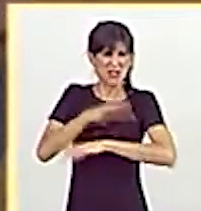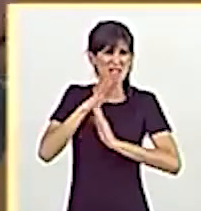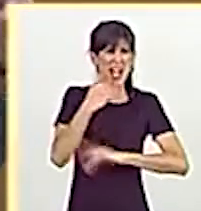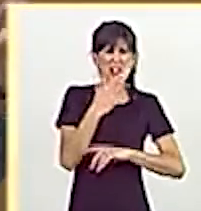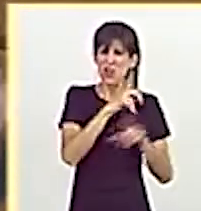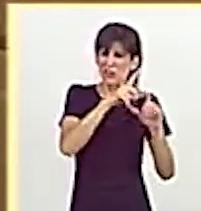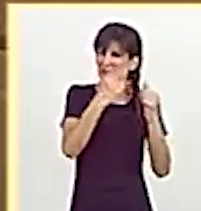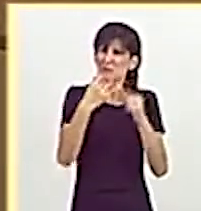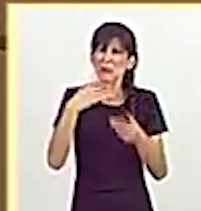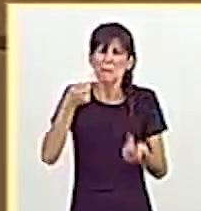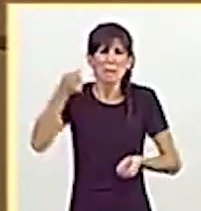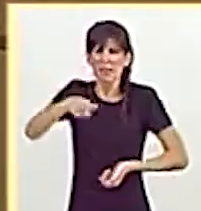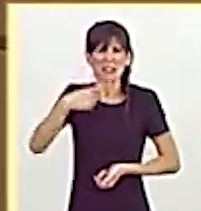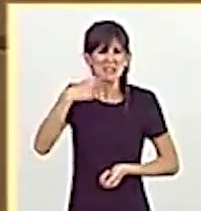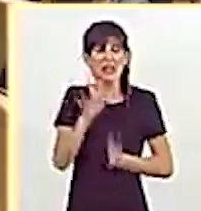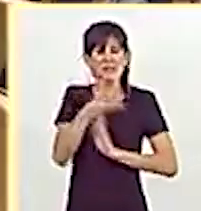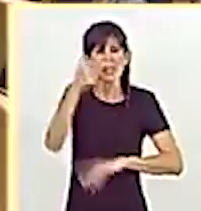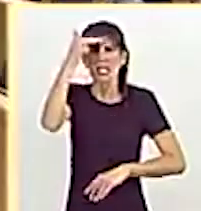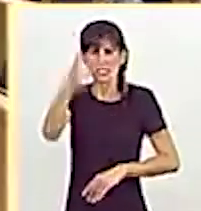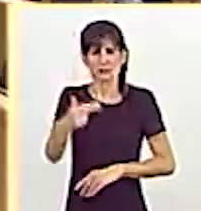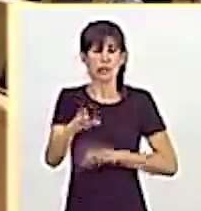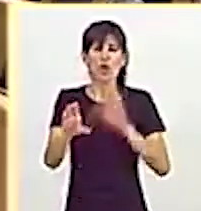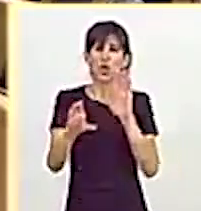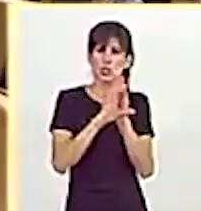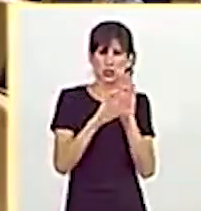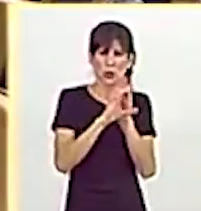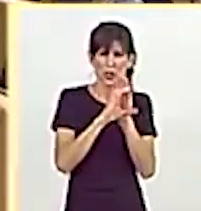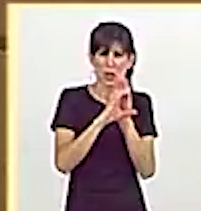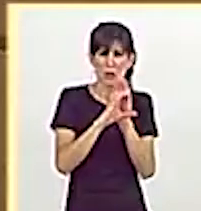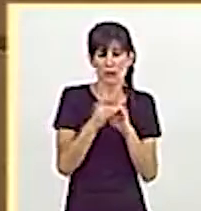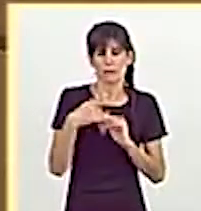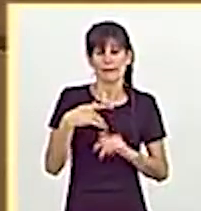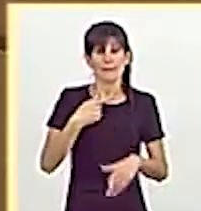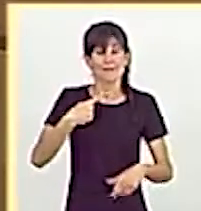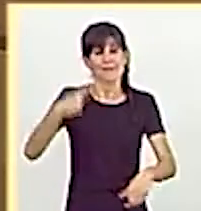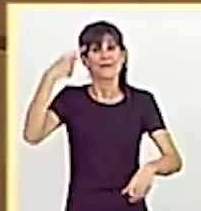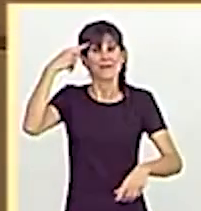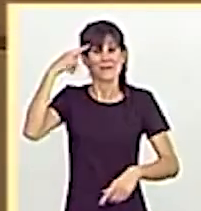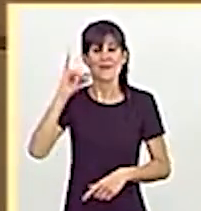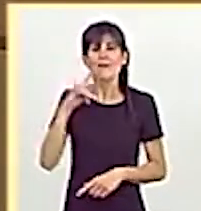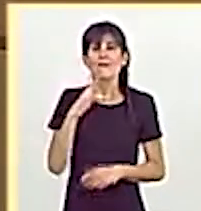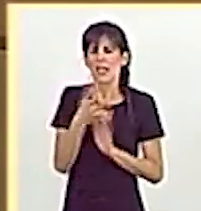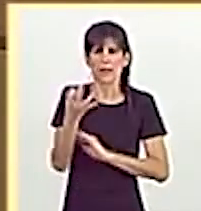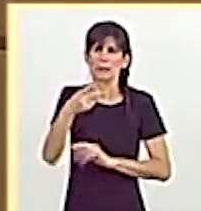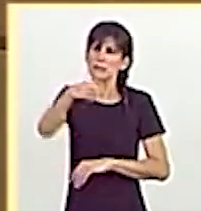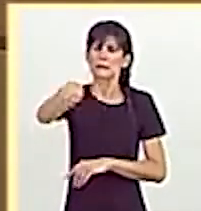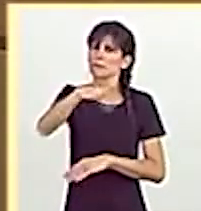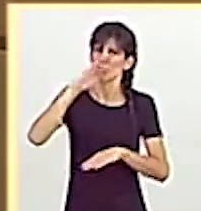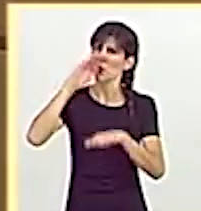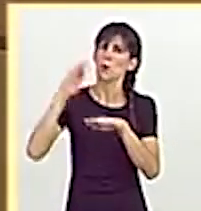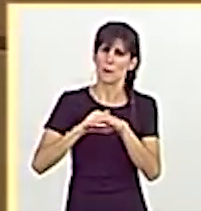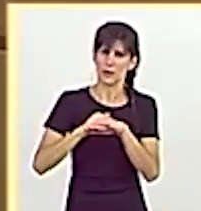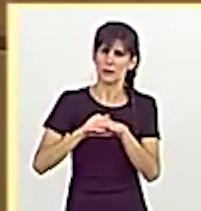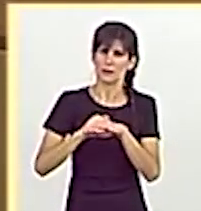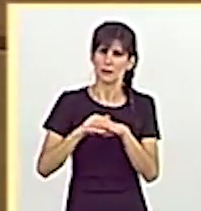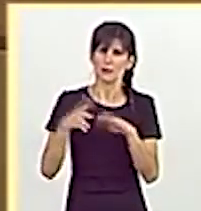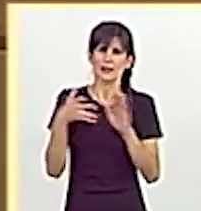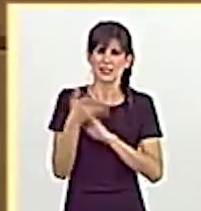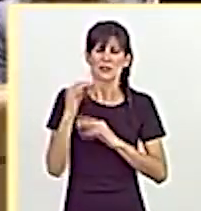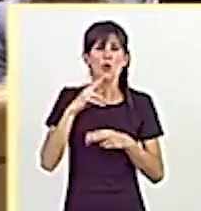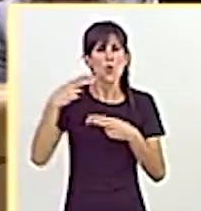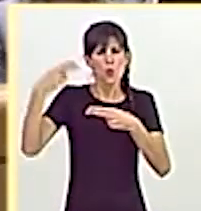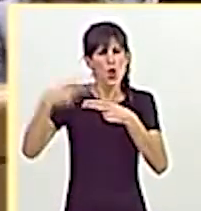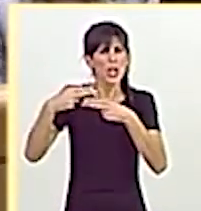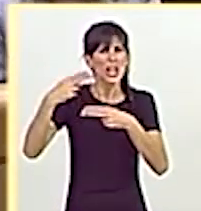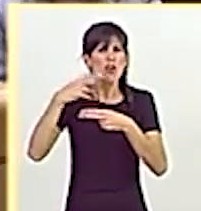parezca. Respeto a la Constitución y, por cierto, cúmplanla. Levanten el bloqueo al